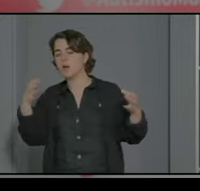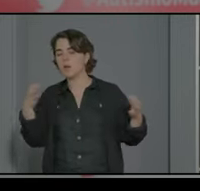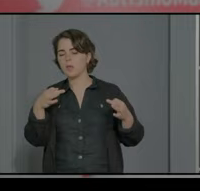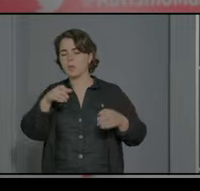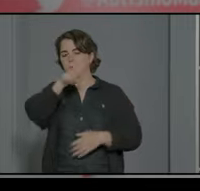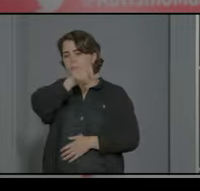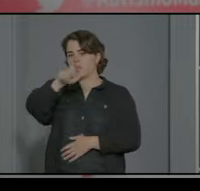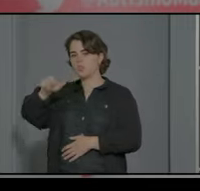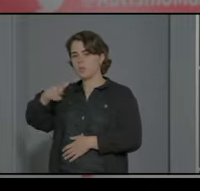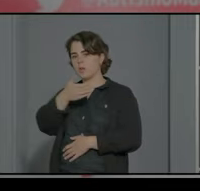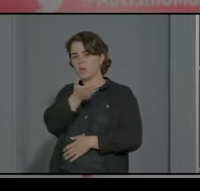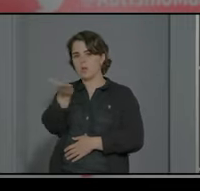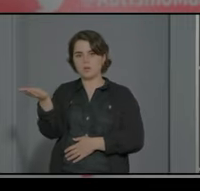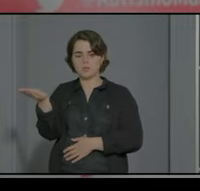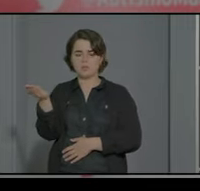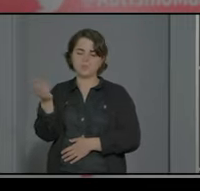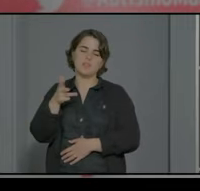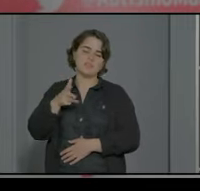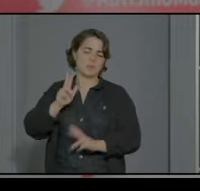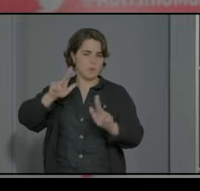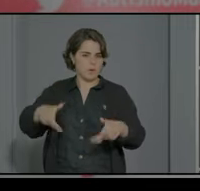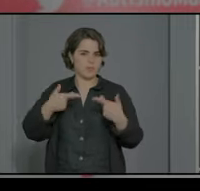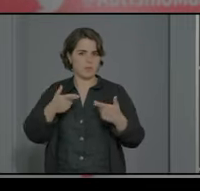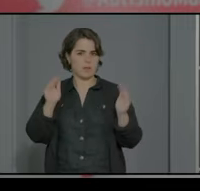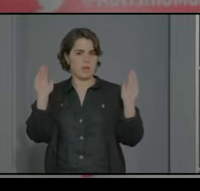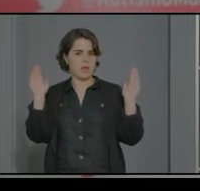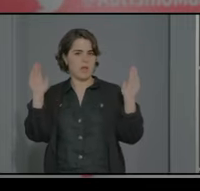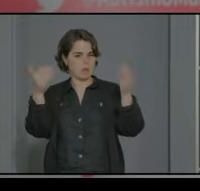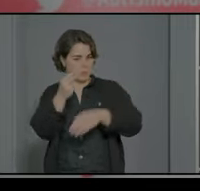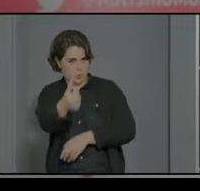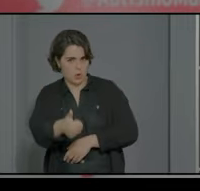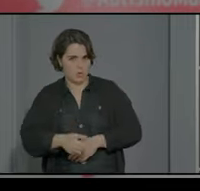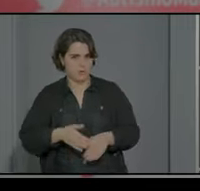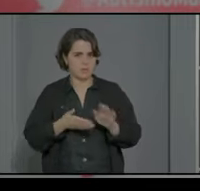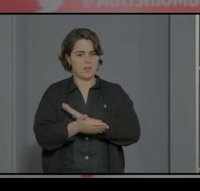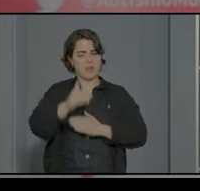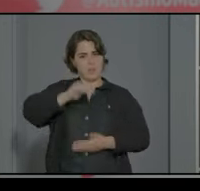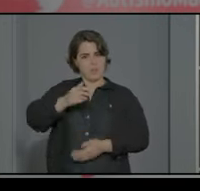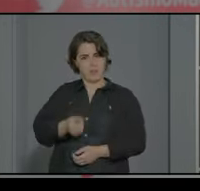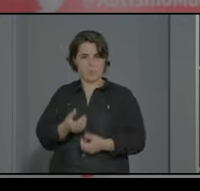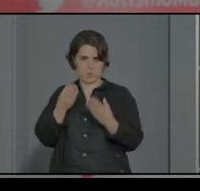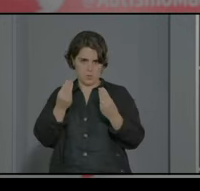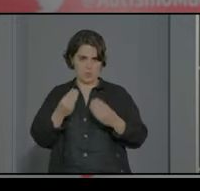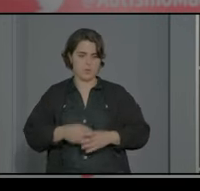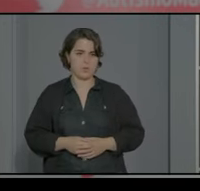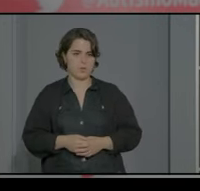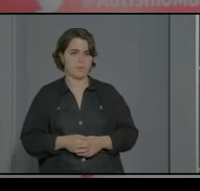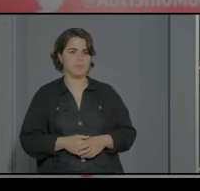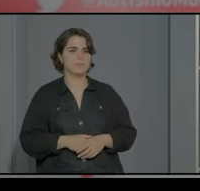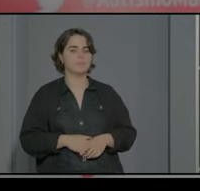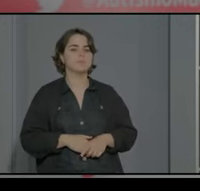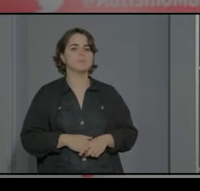personas permitidme el chiste poco autistas ¿eh? con alta capacidad pues ni siquiera se encuentra